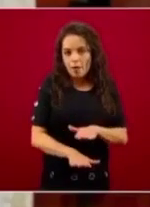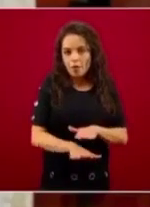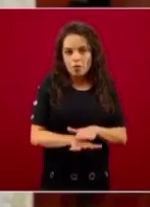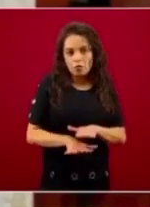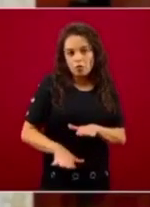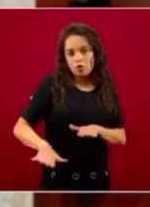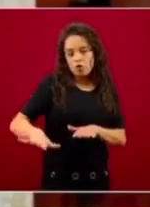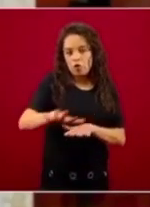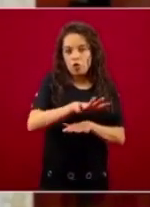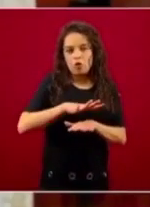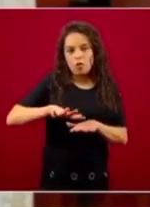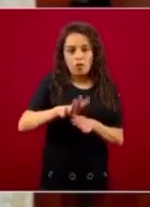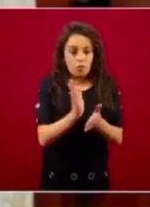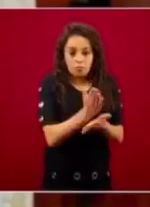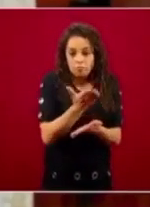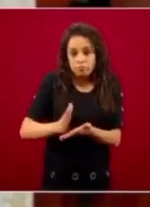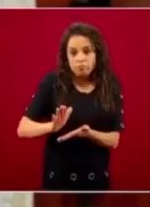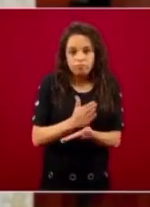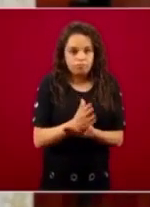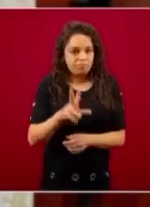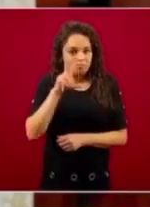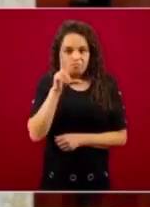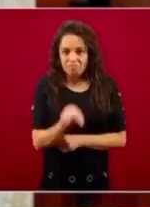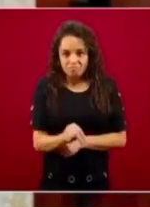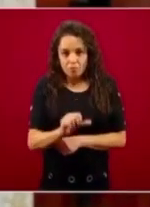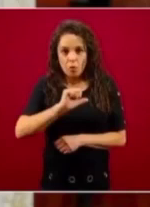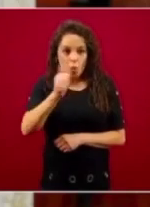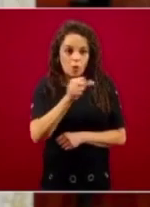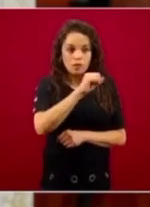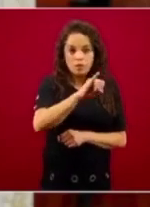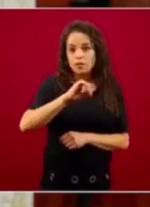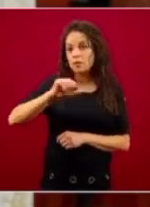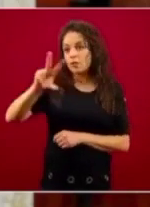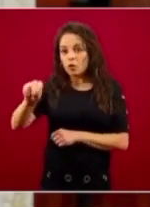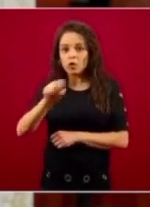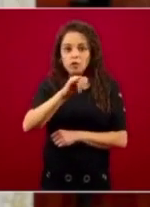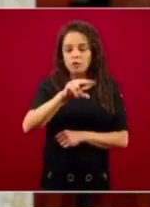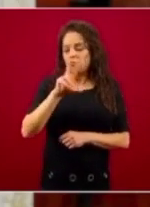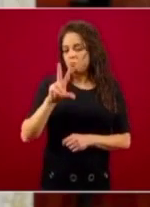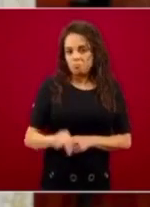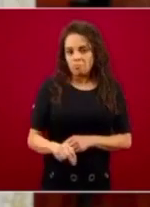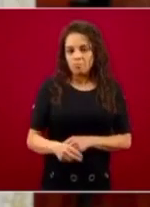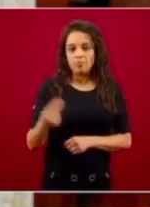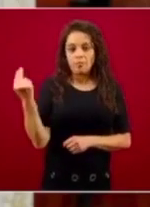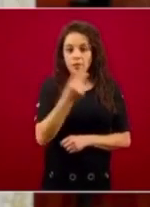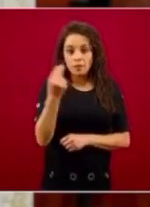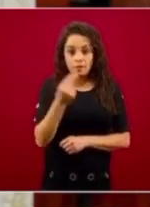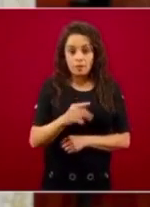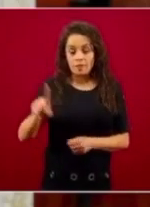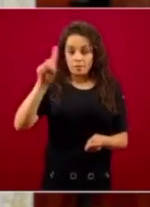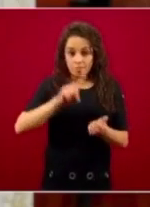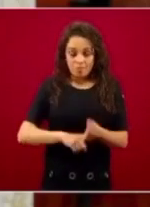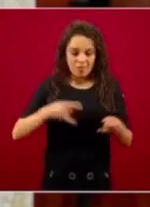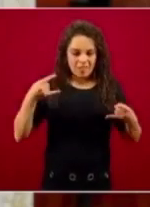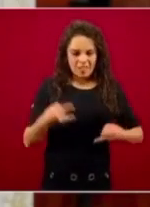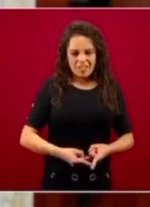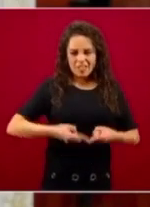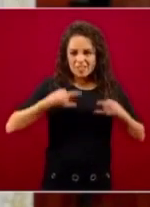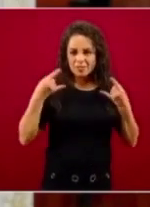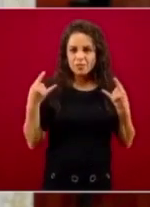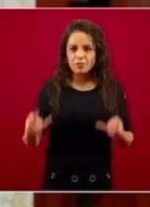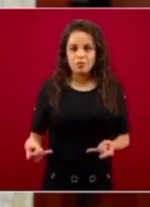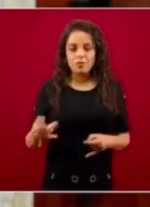La referencia a ese abajo social implica el protagonismo histórico que se han ganado